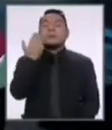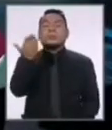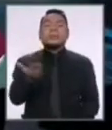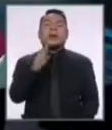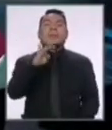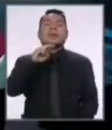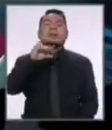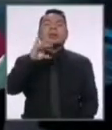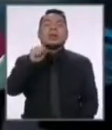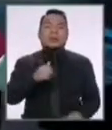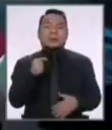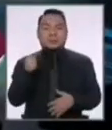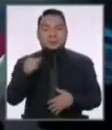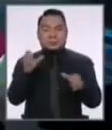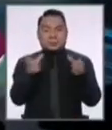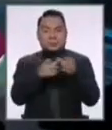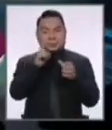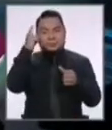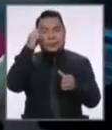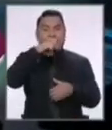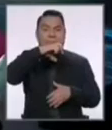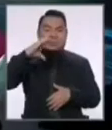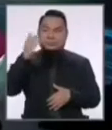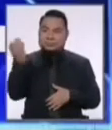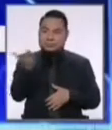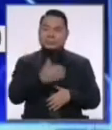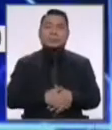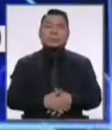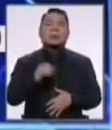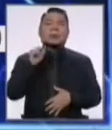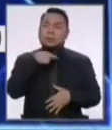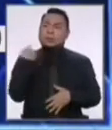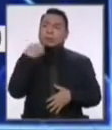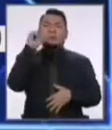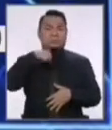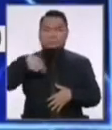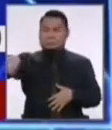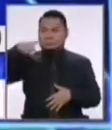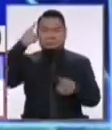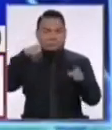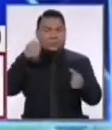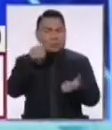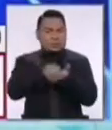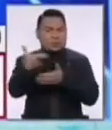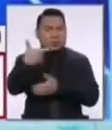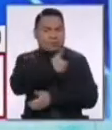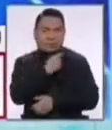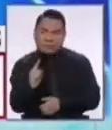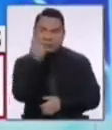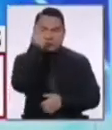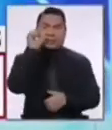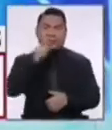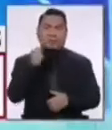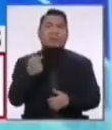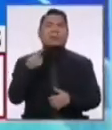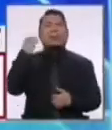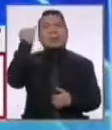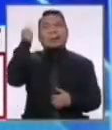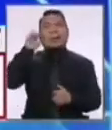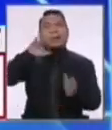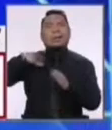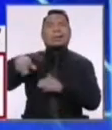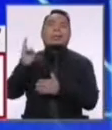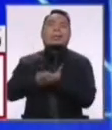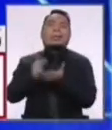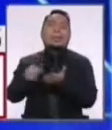señor Alberto Bengolea del Partido Popular Cristiano. 30 segundos. En eso estamos todos. Obviamente hay comprar vacunas es lo principal. Hay que dejar la ideología en costado. Esto